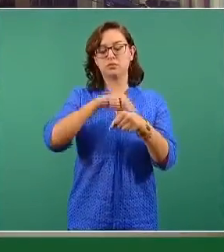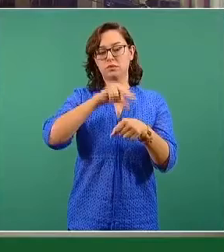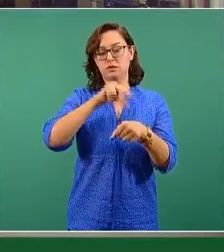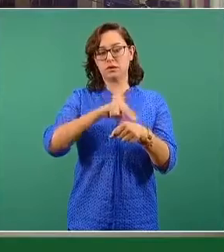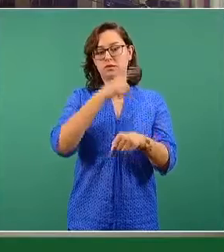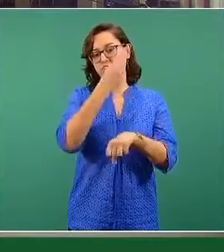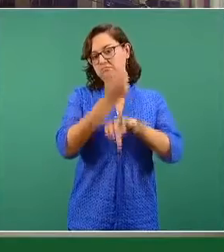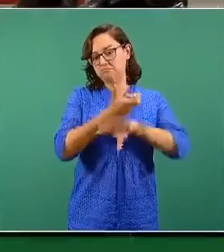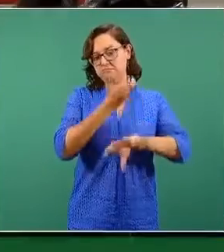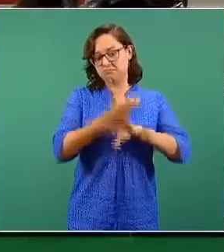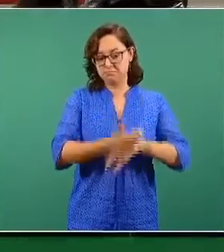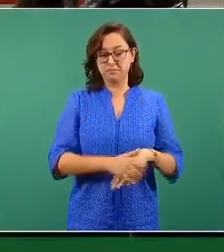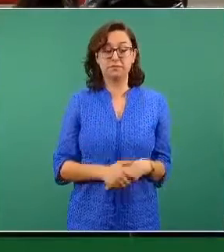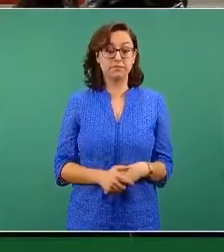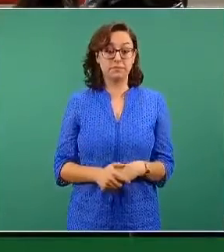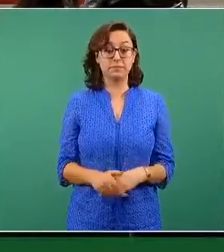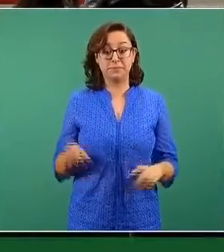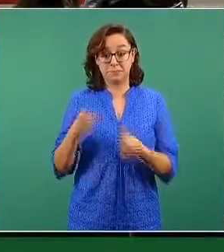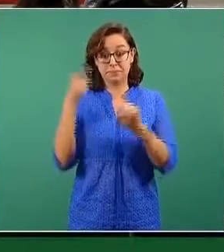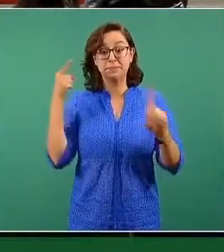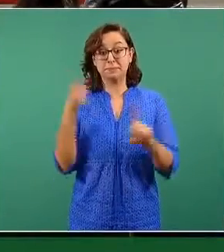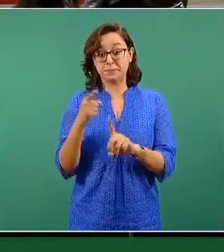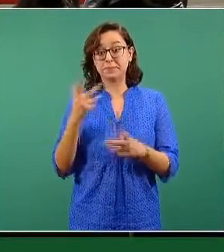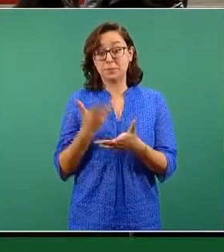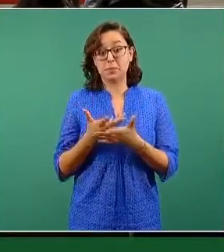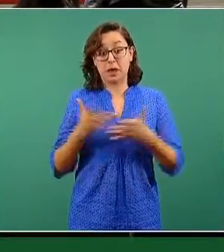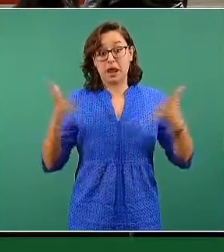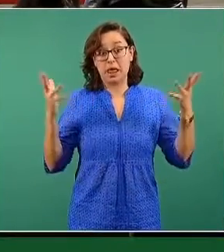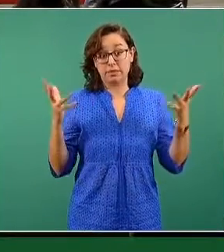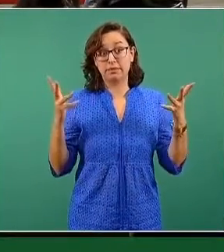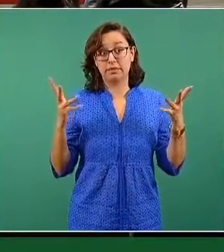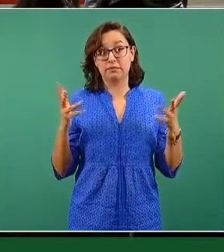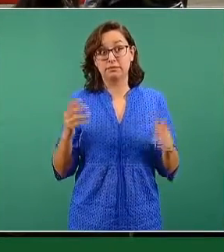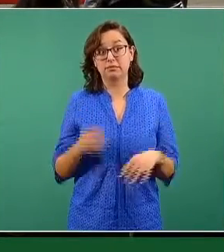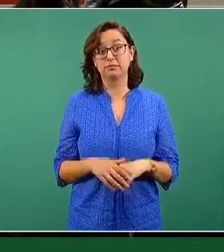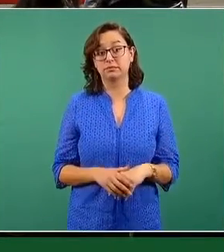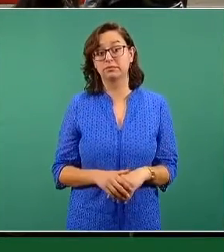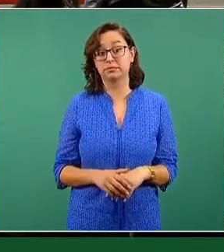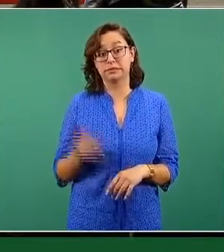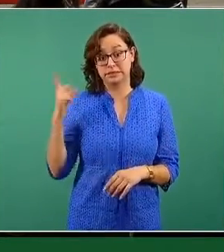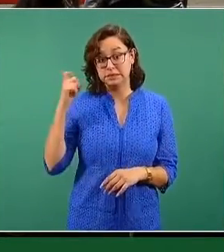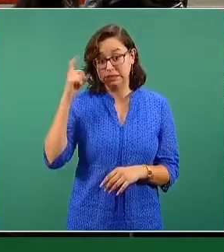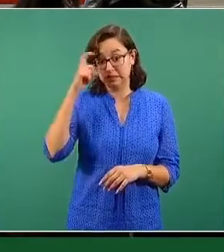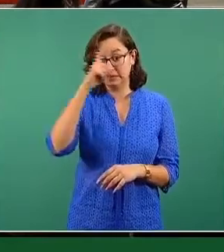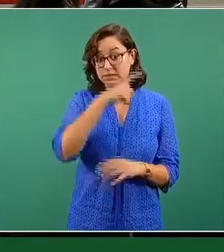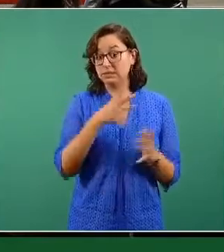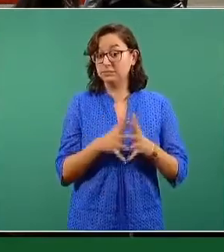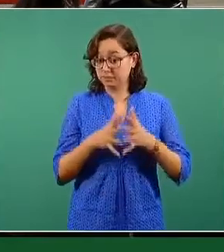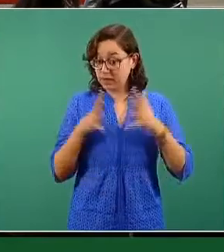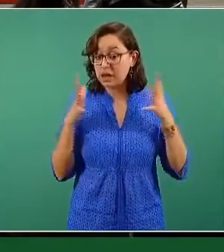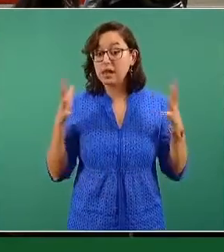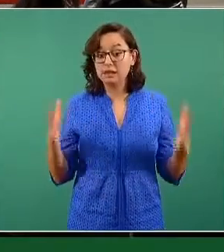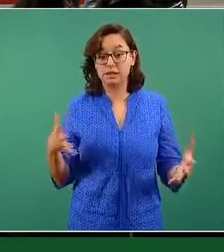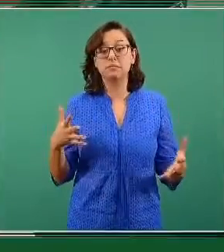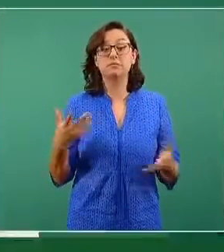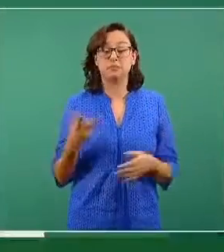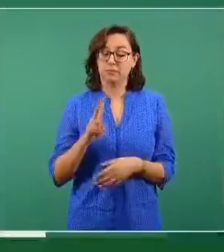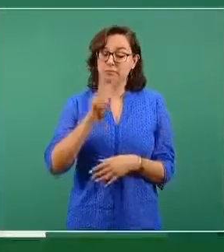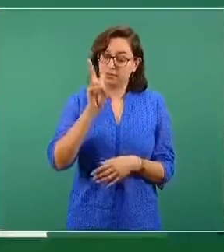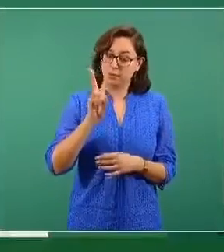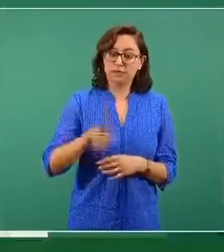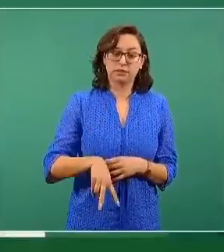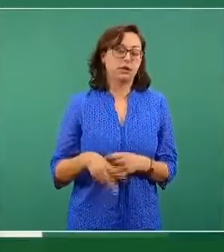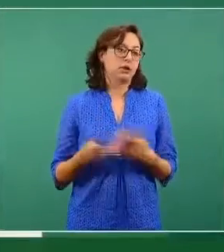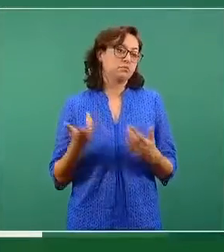Estados Unidos. El reto es enorme, indudablemente, y el tamaño del reto sin duda supera al